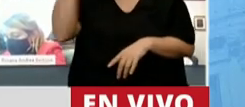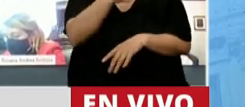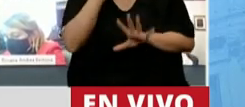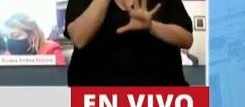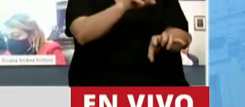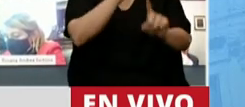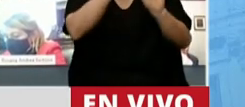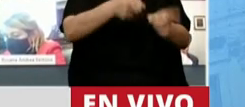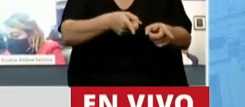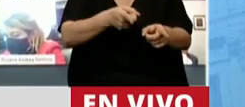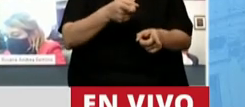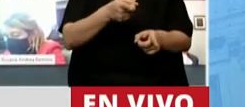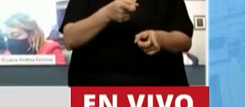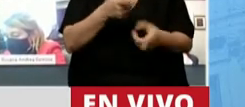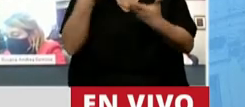defiéndanlo.